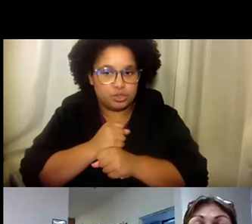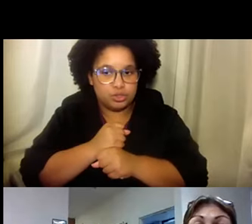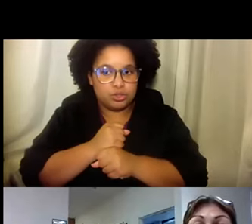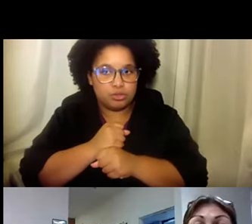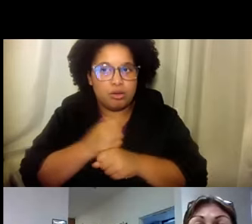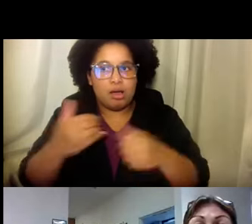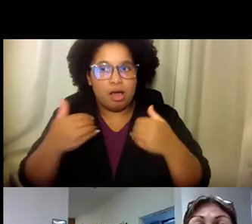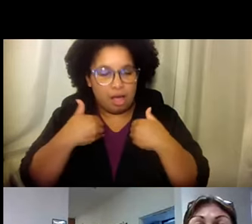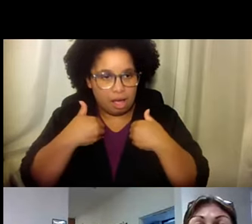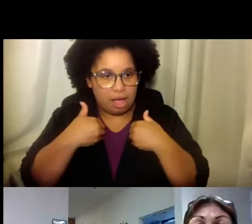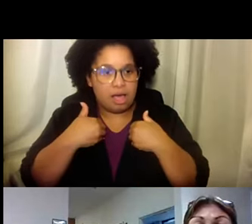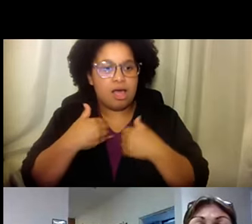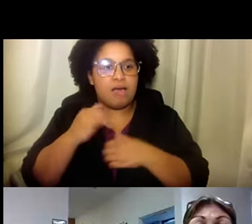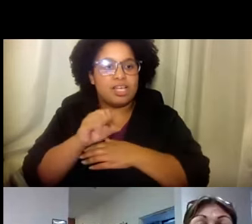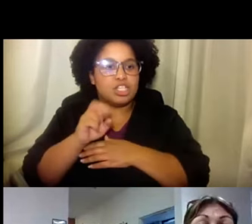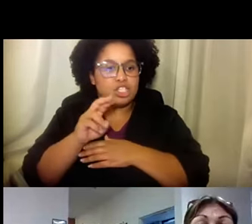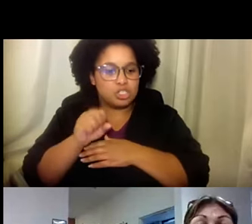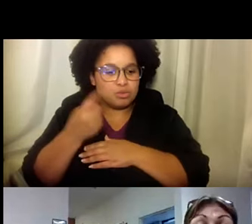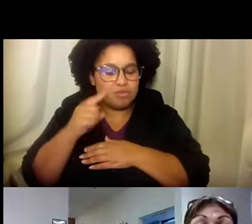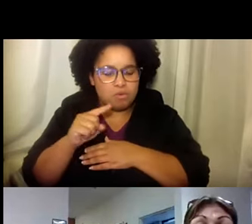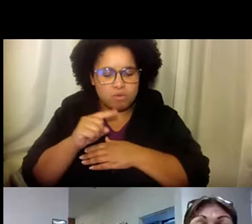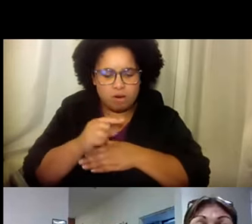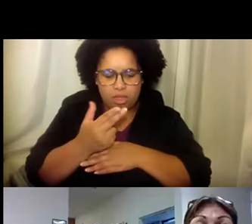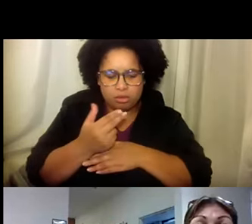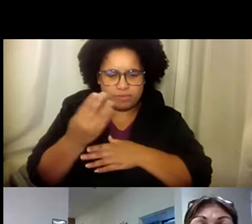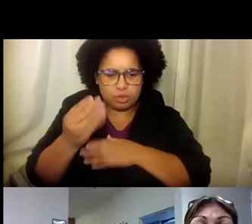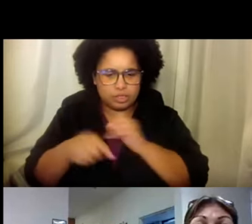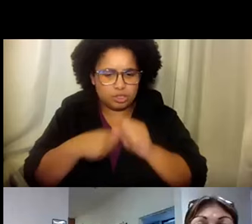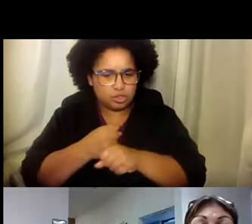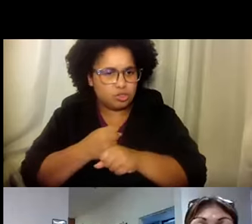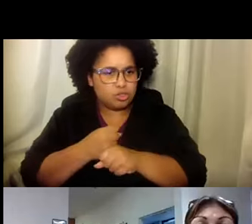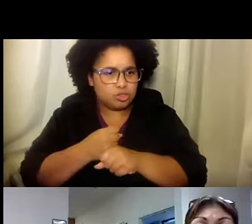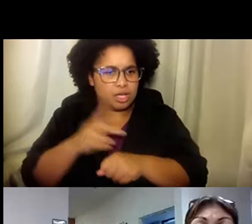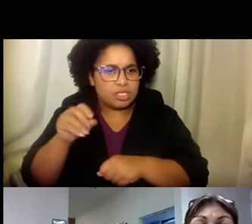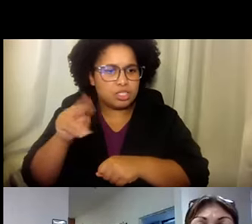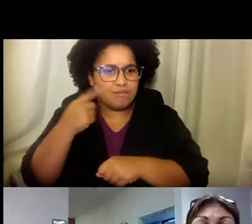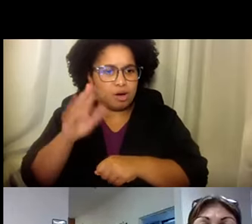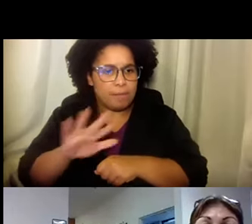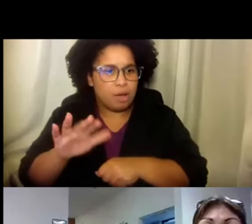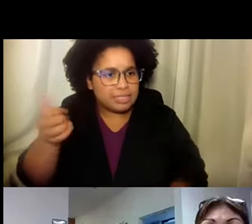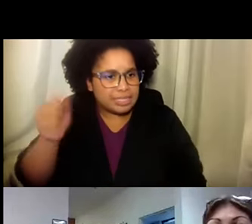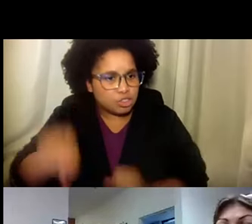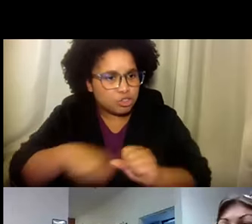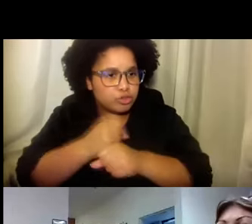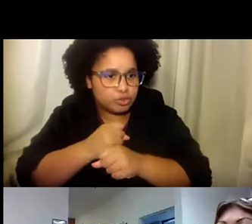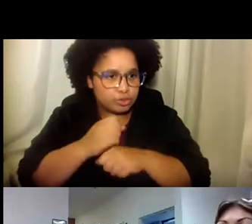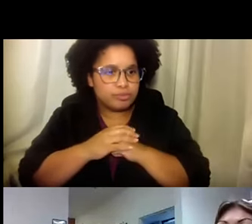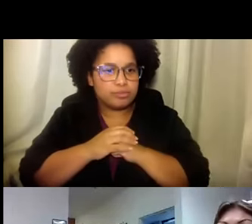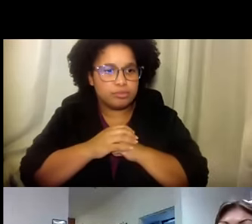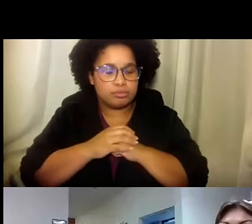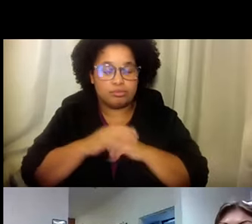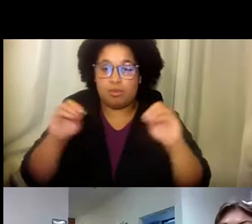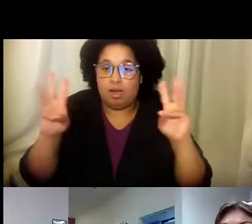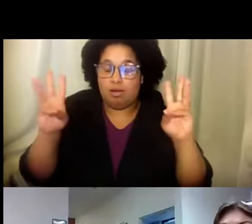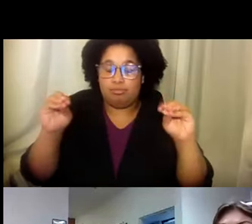unos dieciocho años. Y he trabajado con Jesús por tal vez trece, catorce años. Y Don como por diez años.